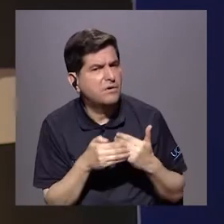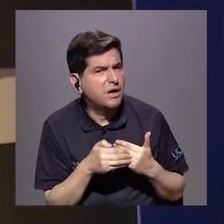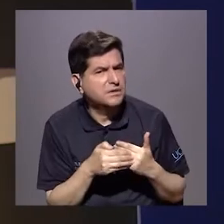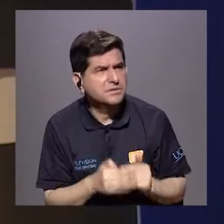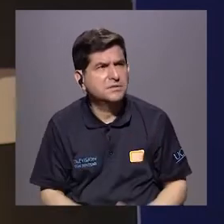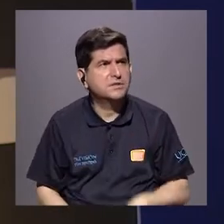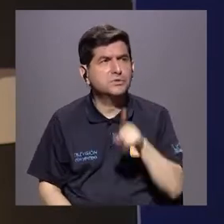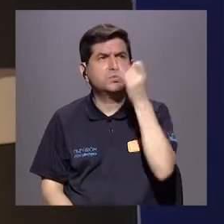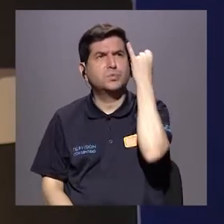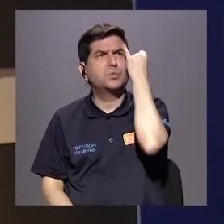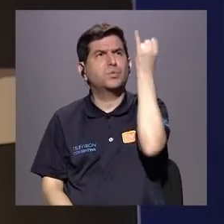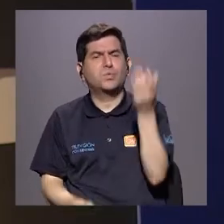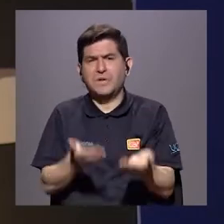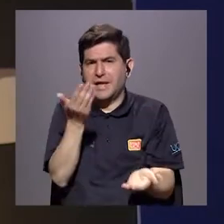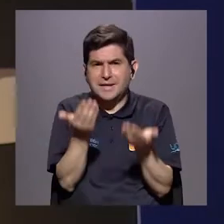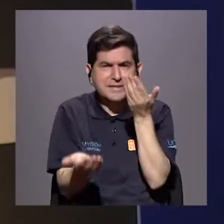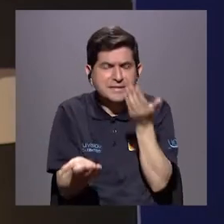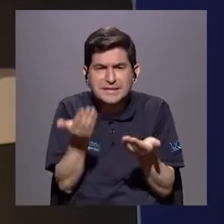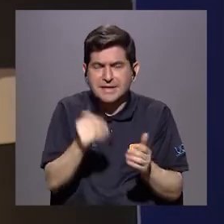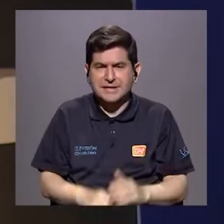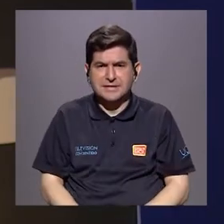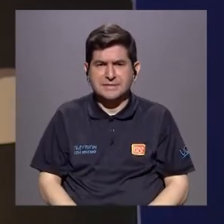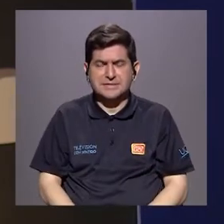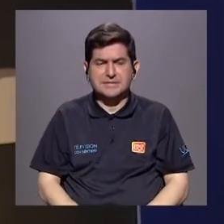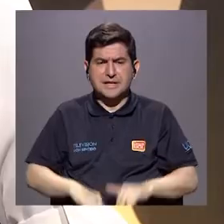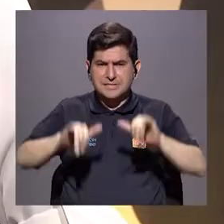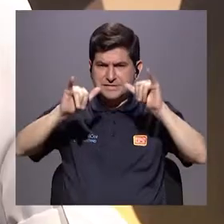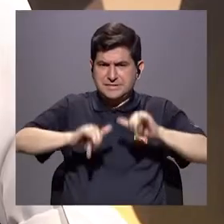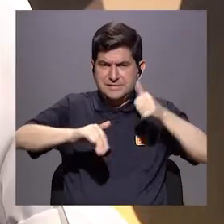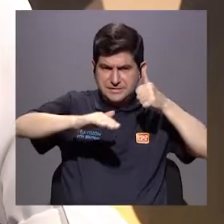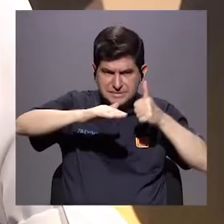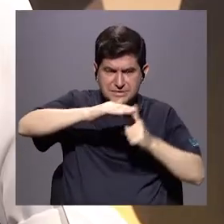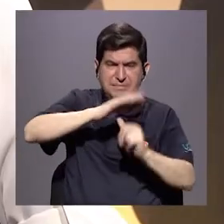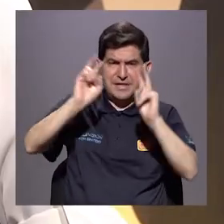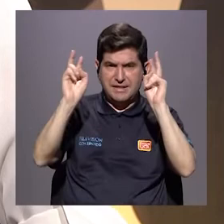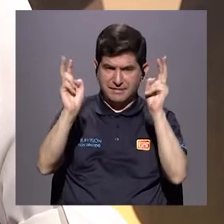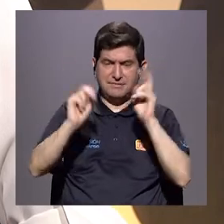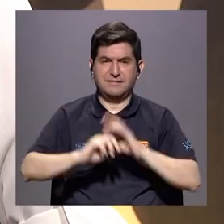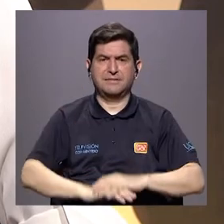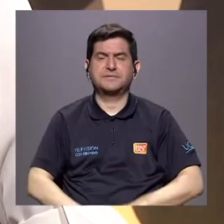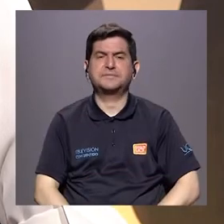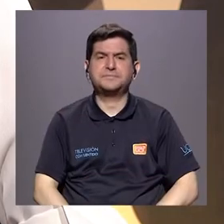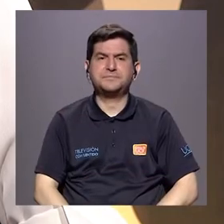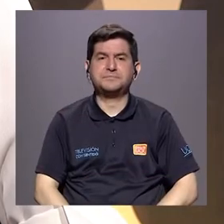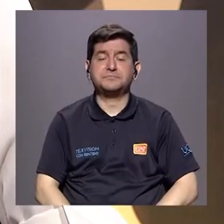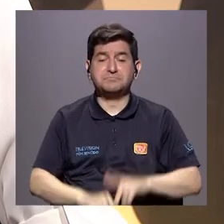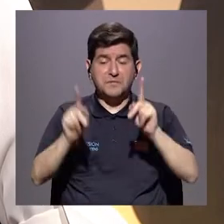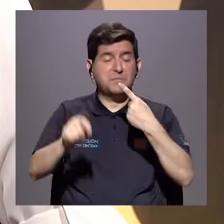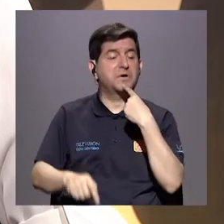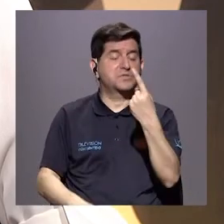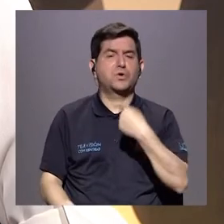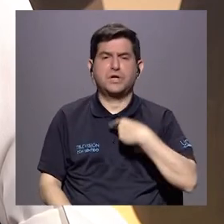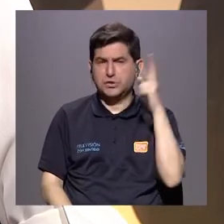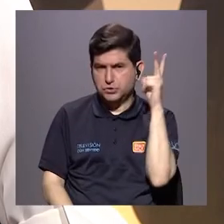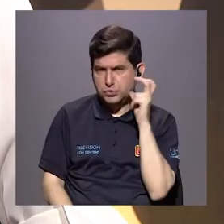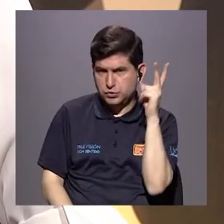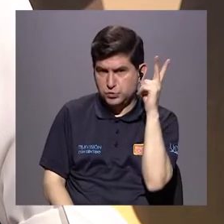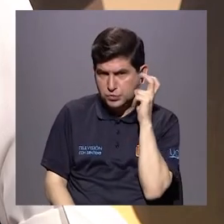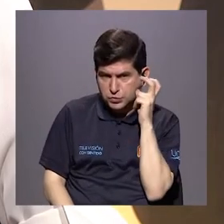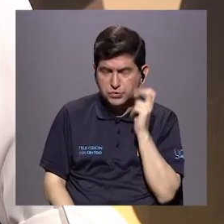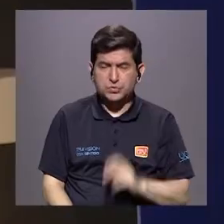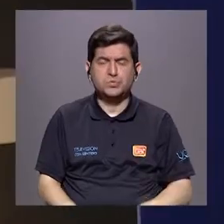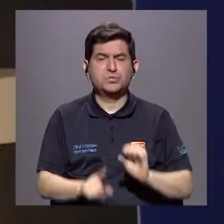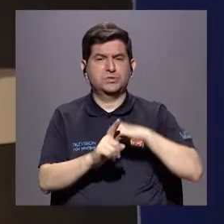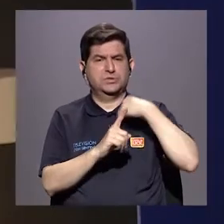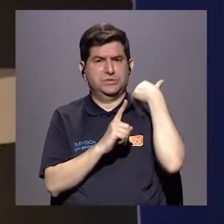una de las ideas que tal vez puede subyacer al tema, y es que la gente dice, uno escucha a nivel